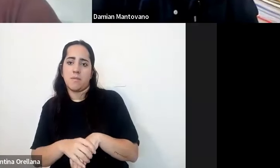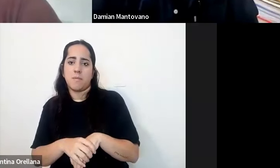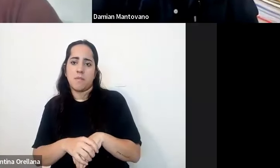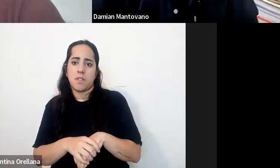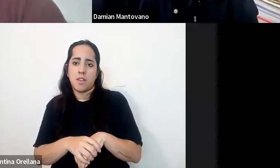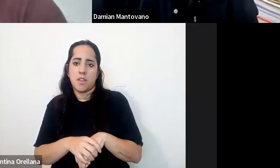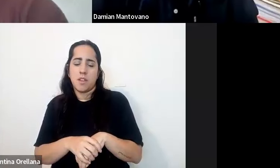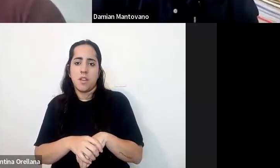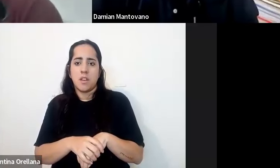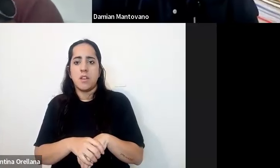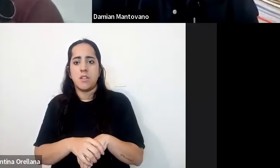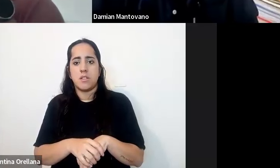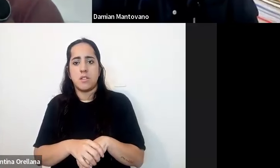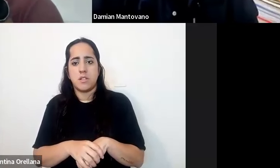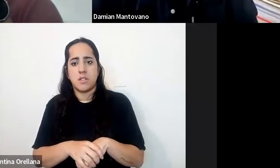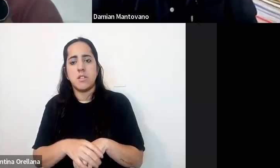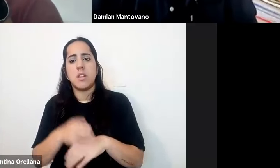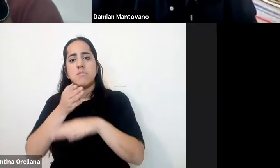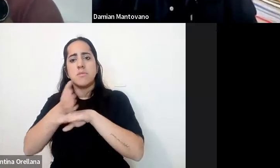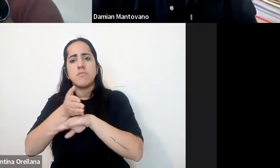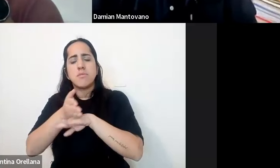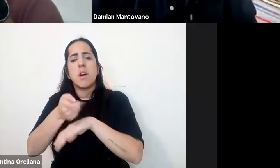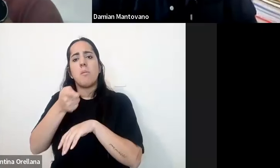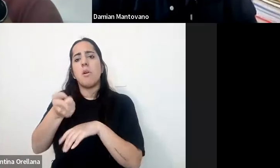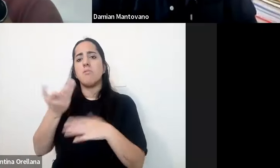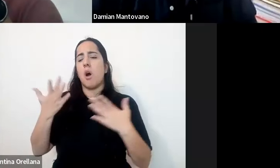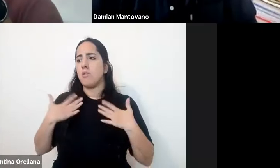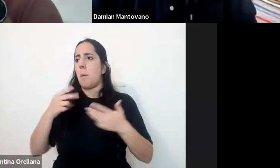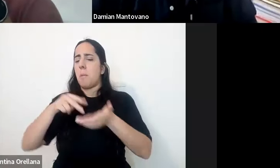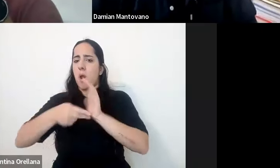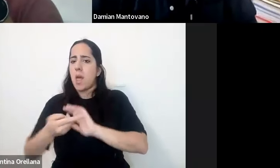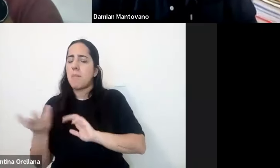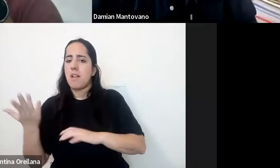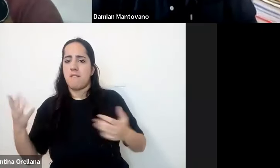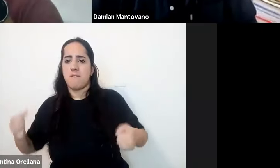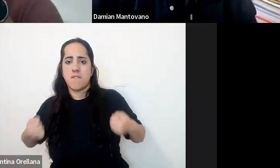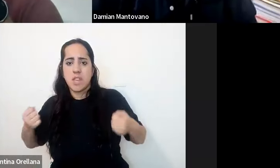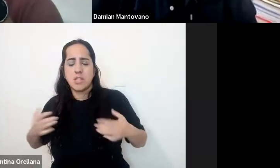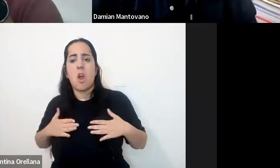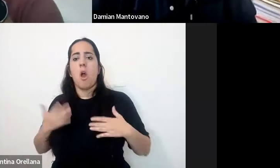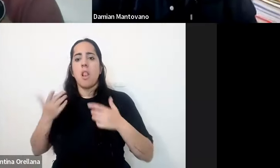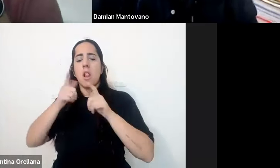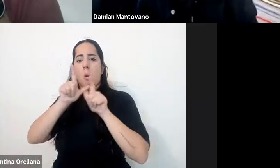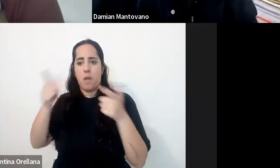medio o la accesibilidad física la accesibilidad lingüística